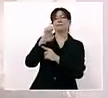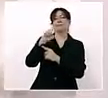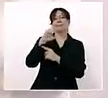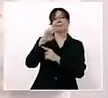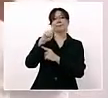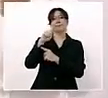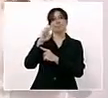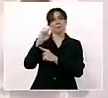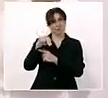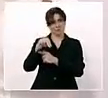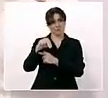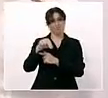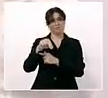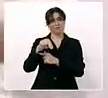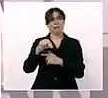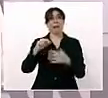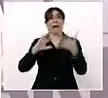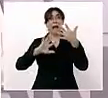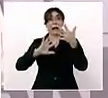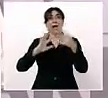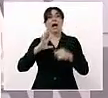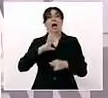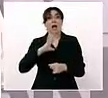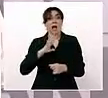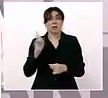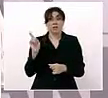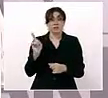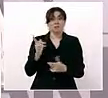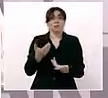que tiene centros de rehabilitación en el país,